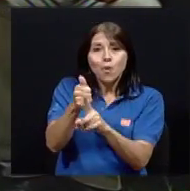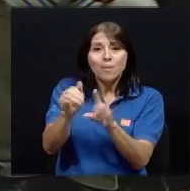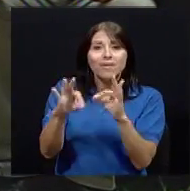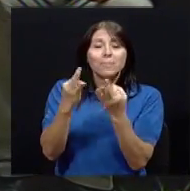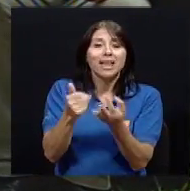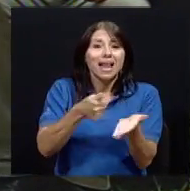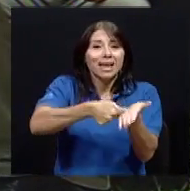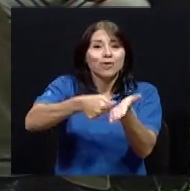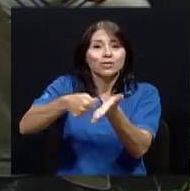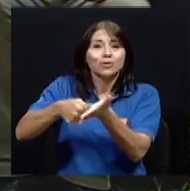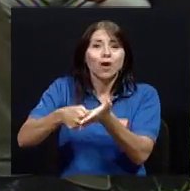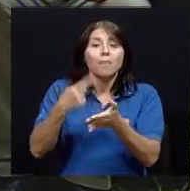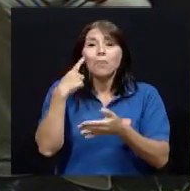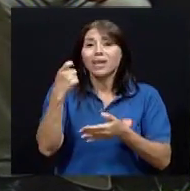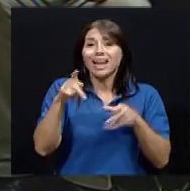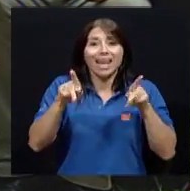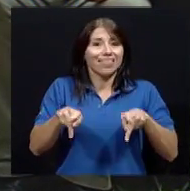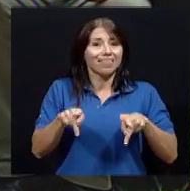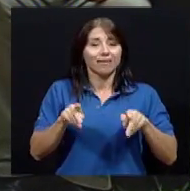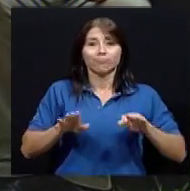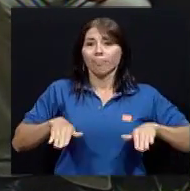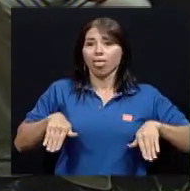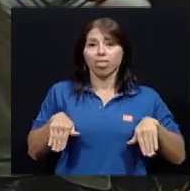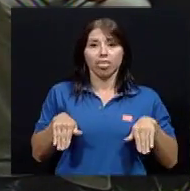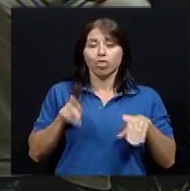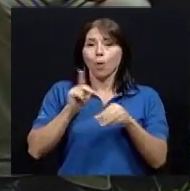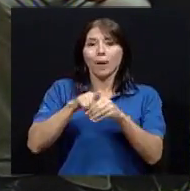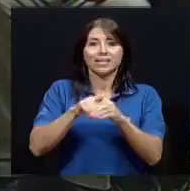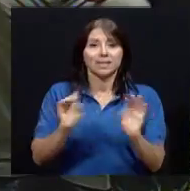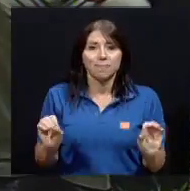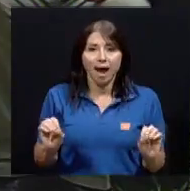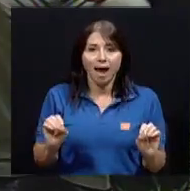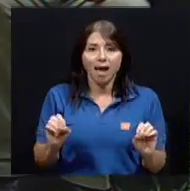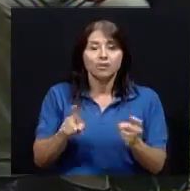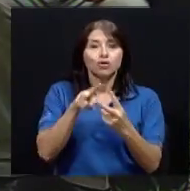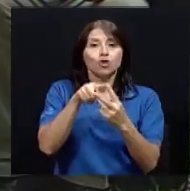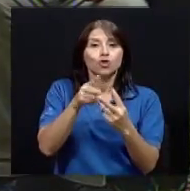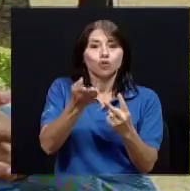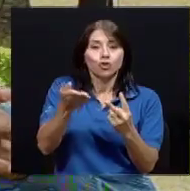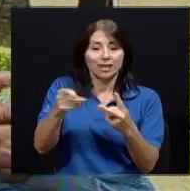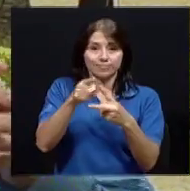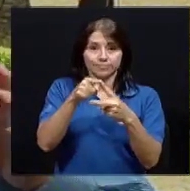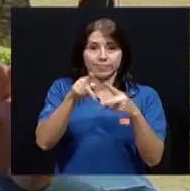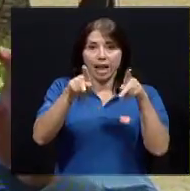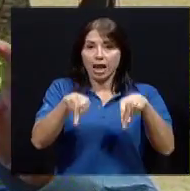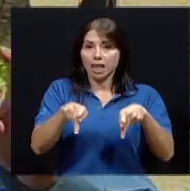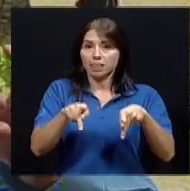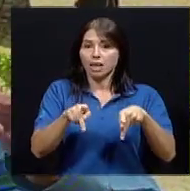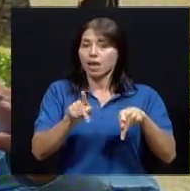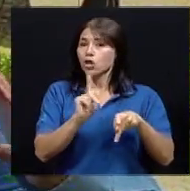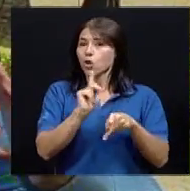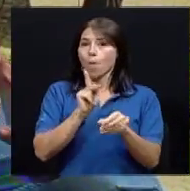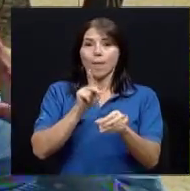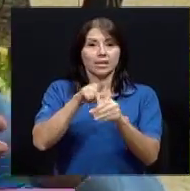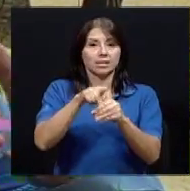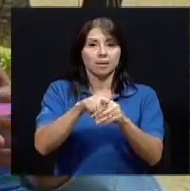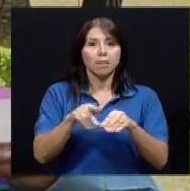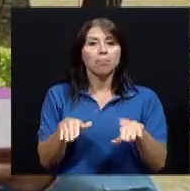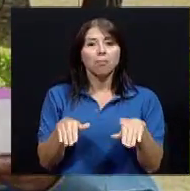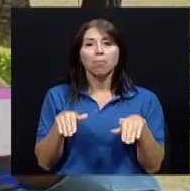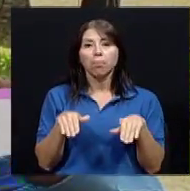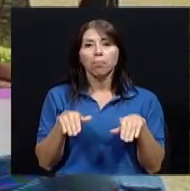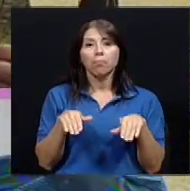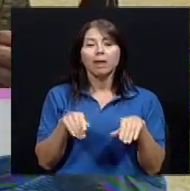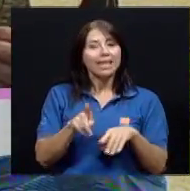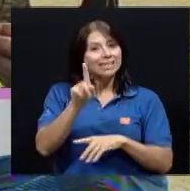Esto lo que nos lleva es que a veces son dos cosas. Primero, que la gente no participa del proceso. Y creo que eso es esencial entenderlo. Como parte